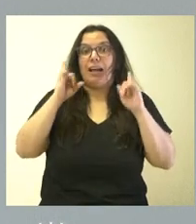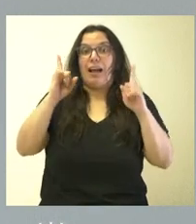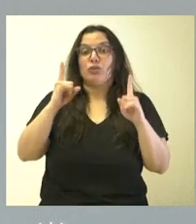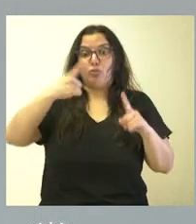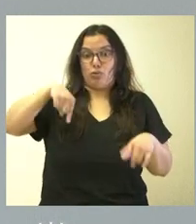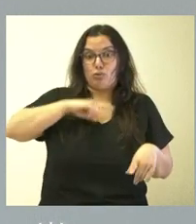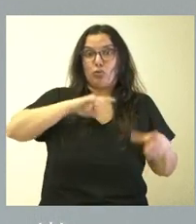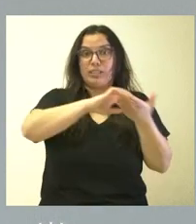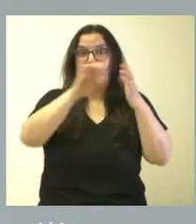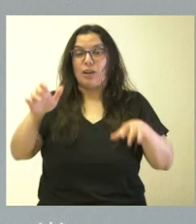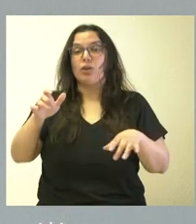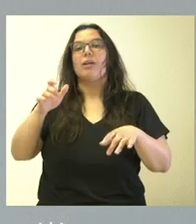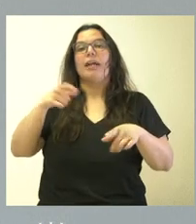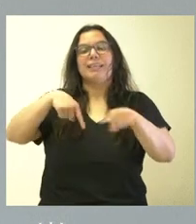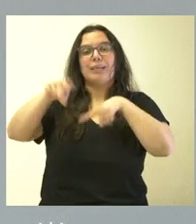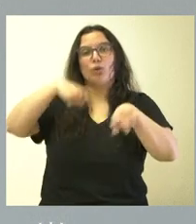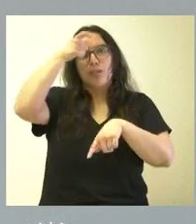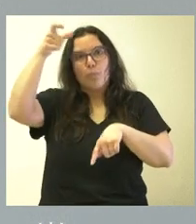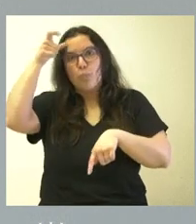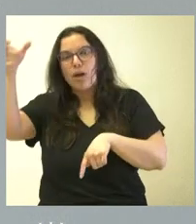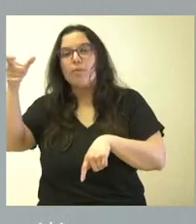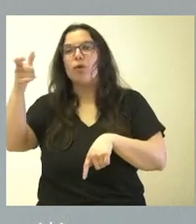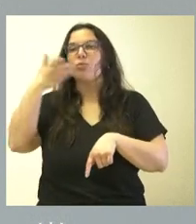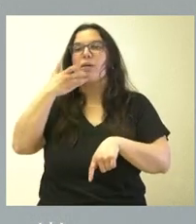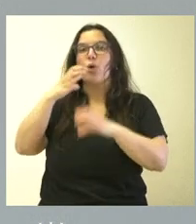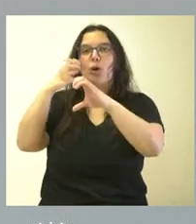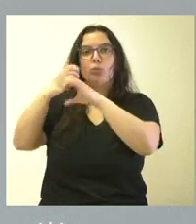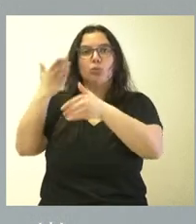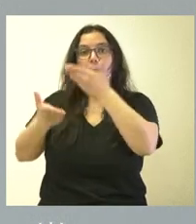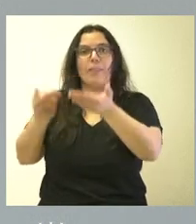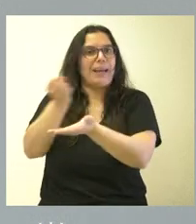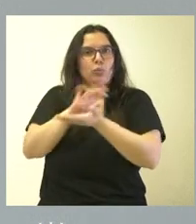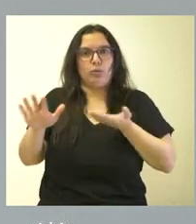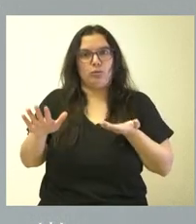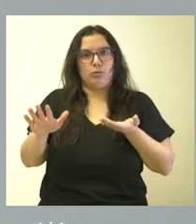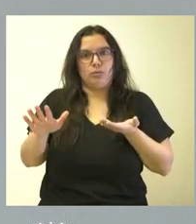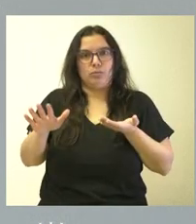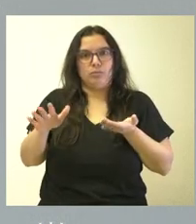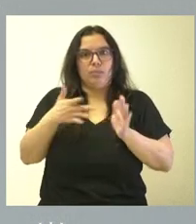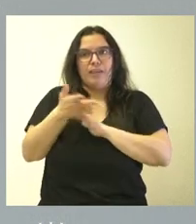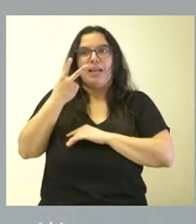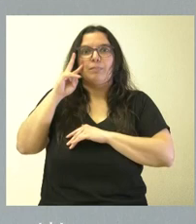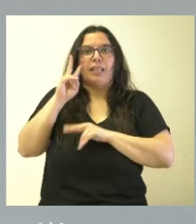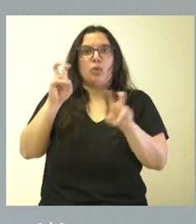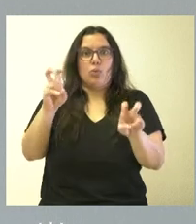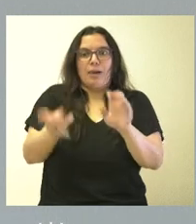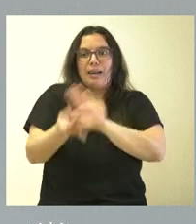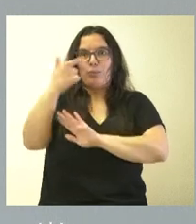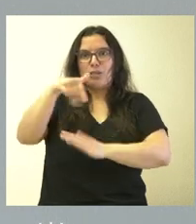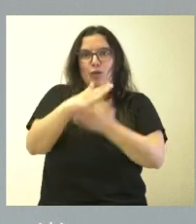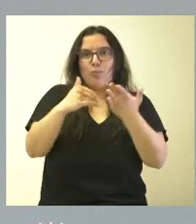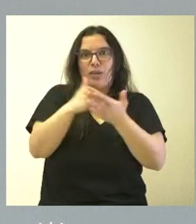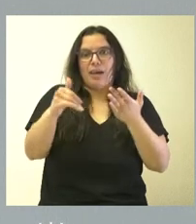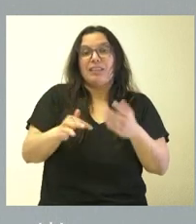Castilla y León, ese transporte rural que tiene que ver con el transporte a la demanda es gratuito. No solamente es una experiencia nueva que ponemos en marcha en nuestra comunidad autónoma,